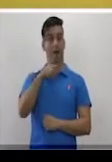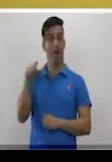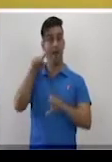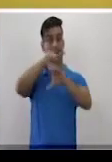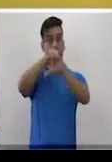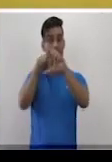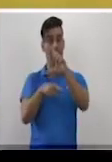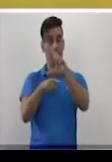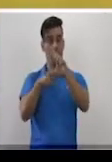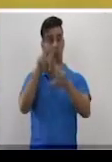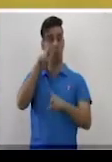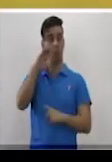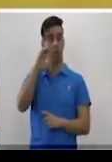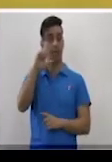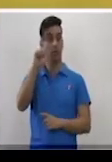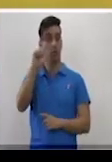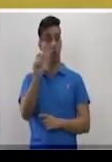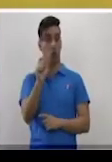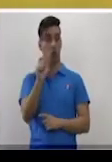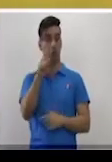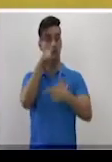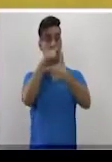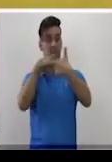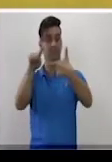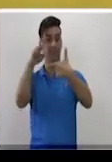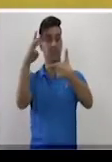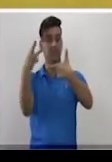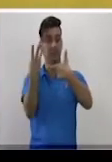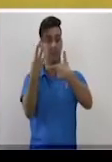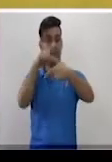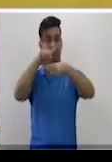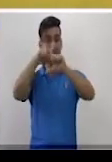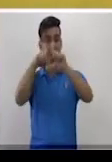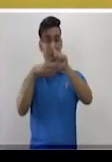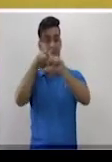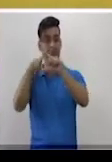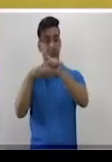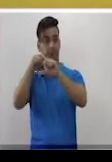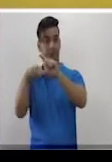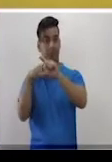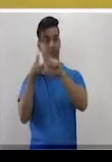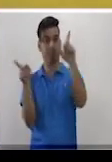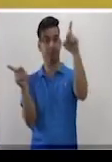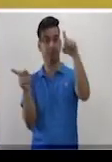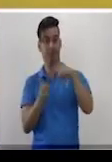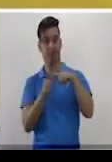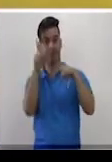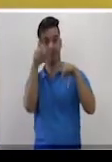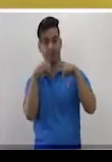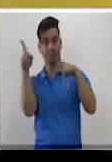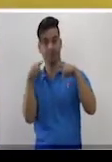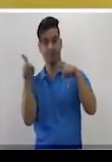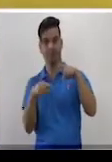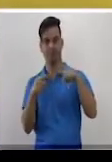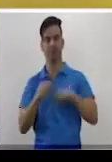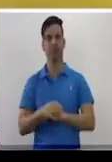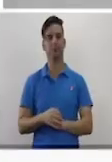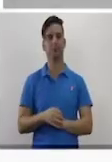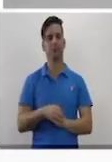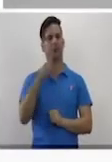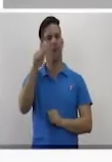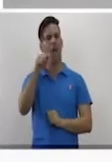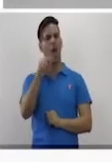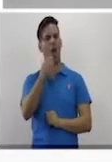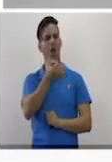tres ángulos que van a tener diferentes amplitudes. Correcto. Ahora, ¿qué nos dan?